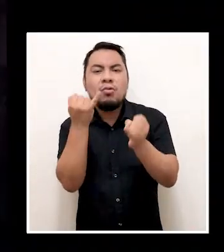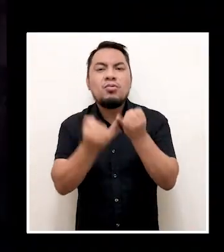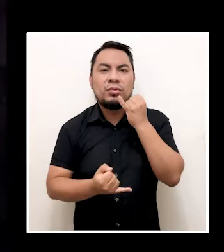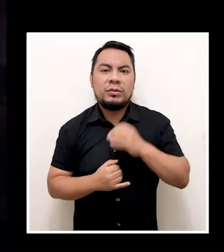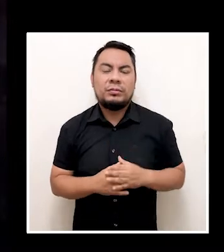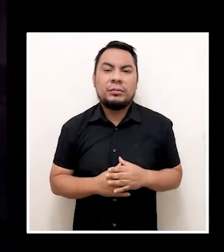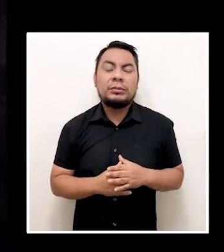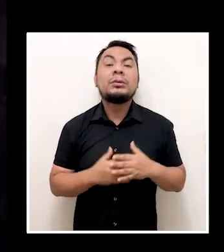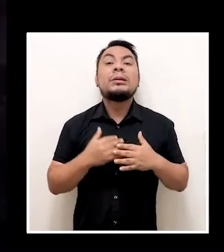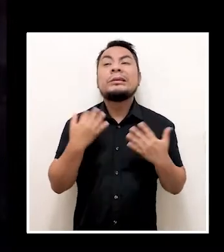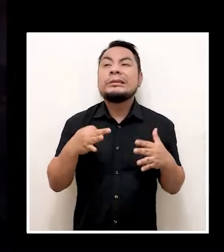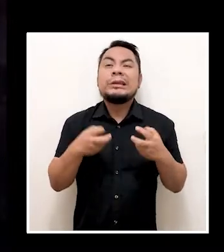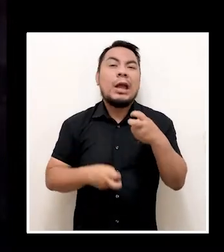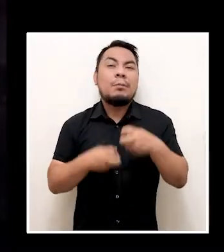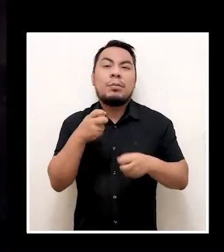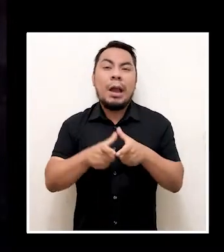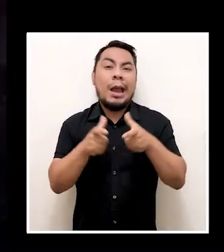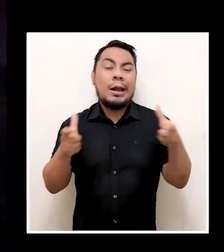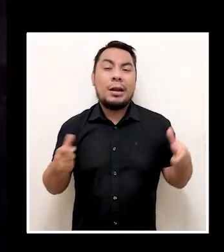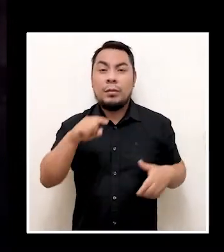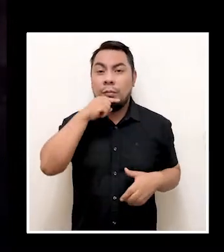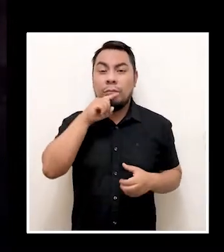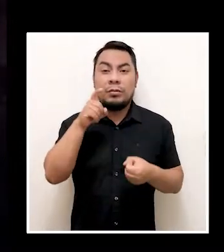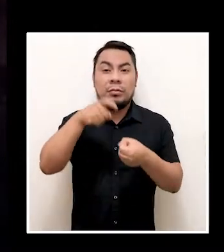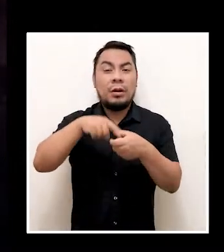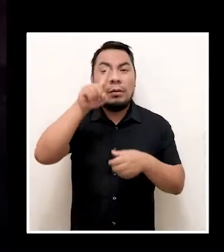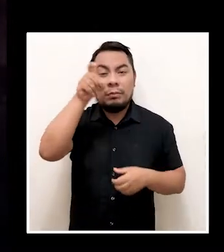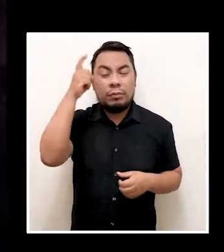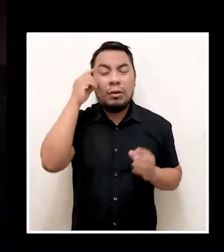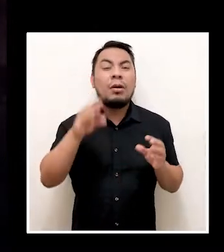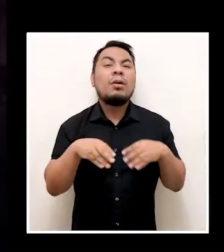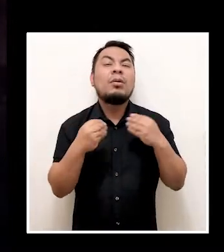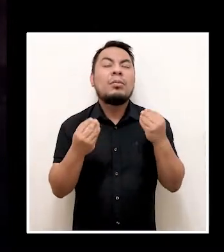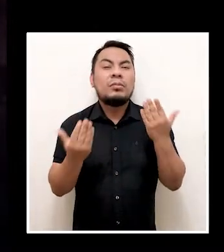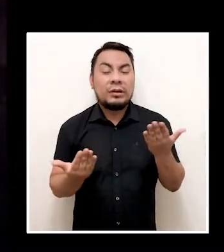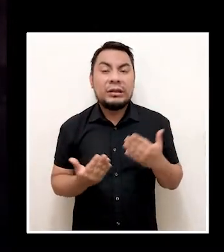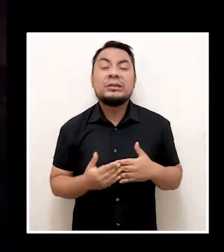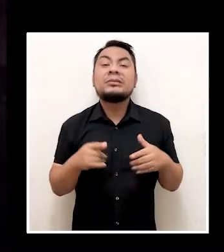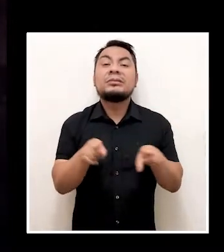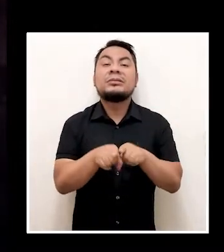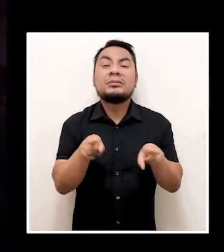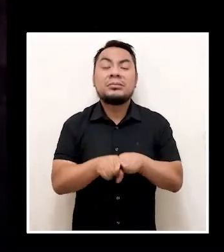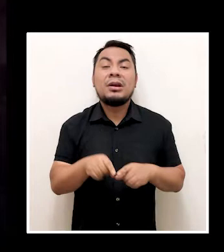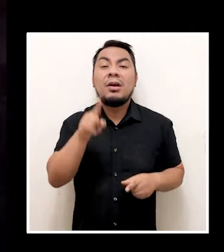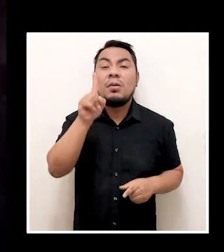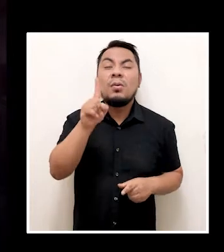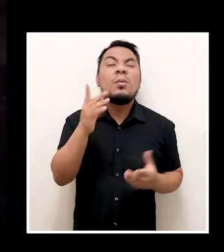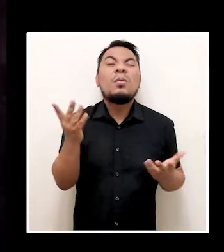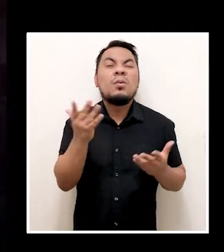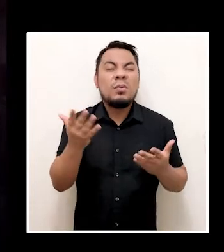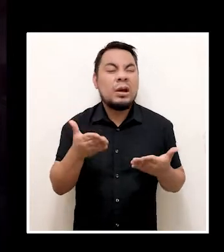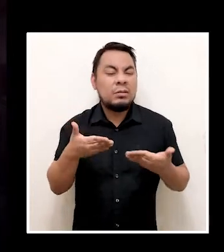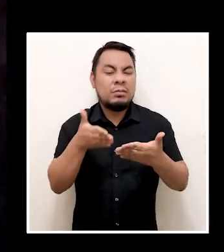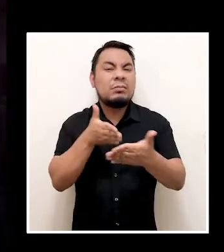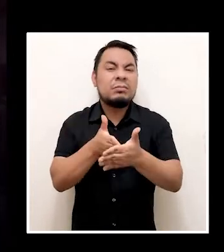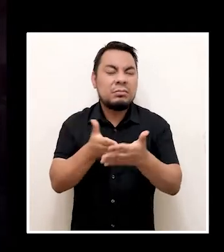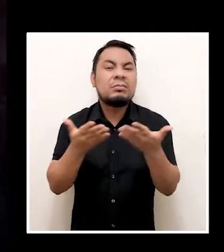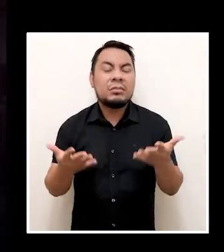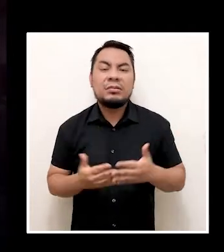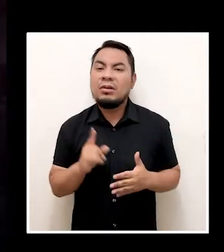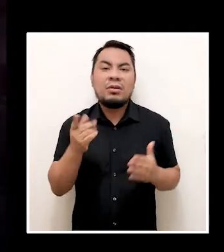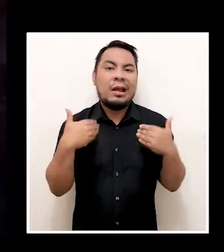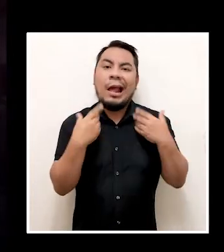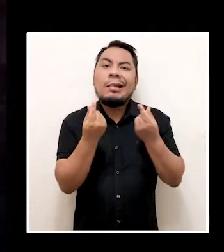Un problema grande para las mujeres participar en política porque justamente también uno de los factores es